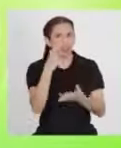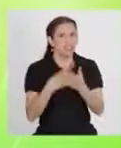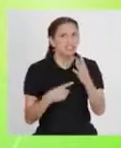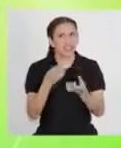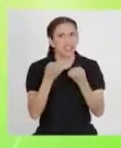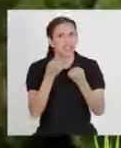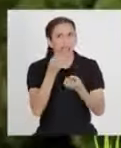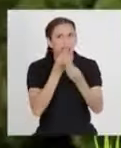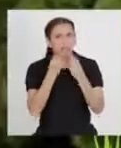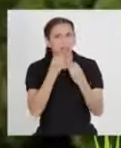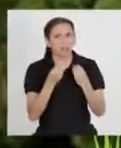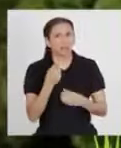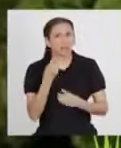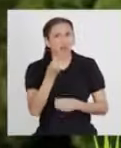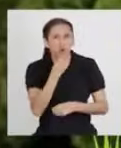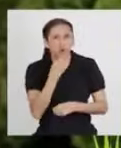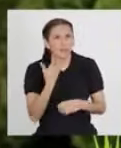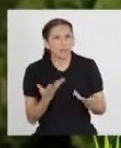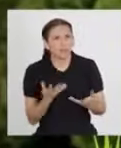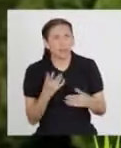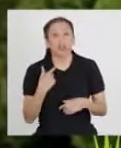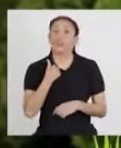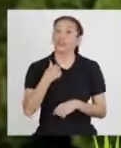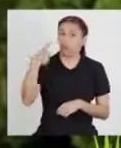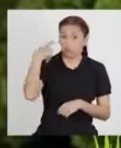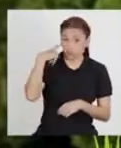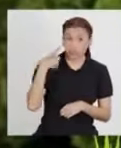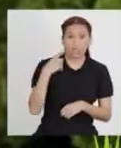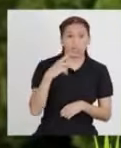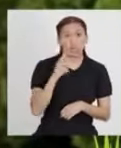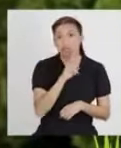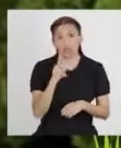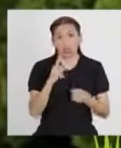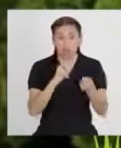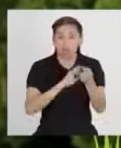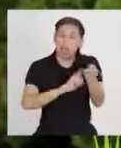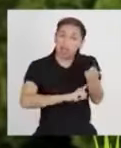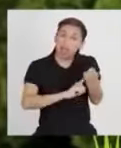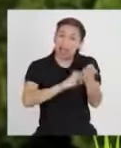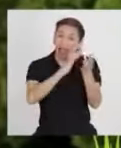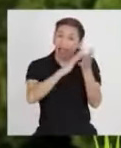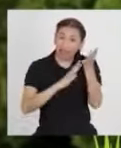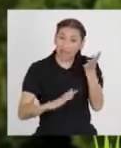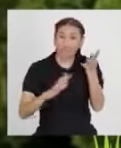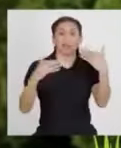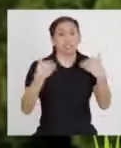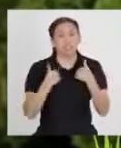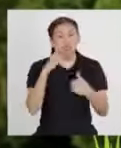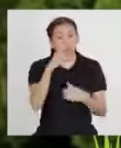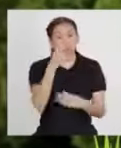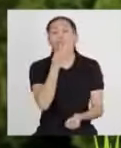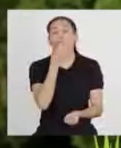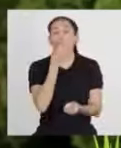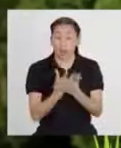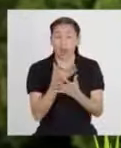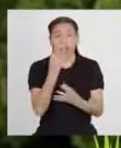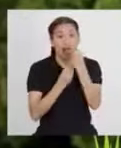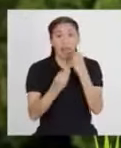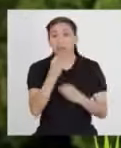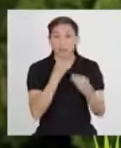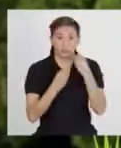debemos consumir. Yo he escuchado que para no sufrir de anemia hay que tener una buena